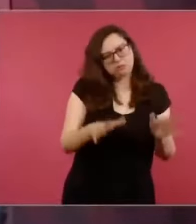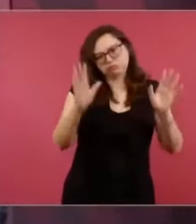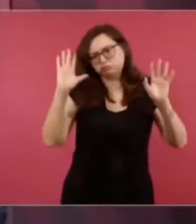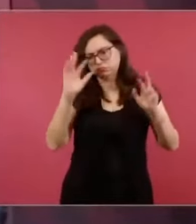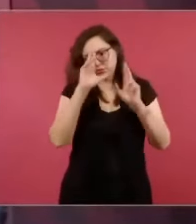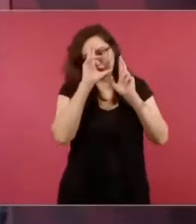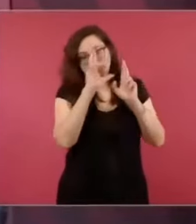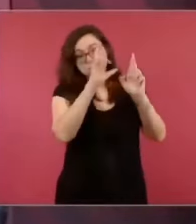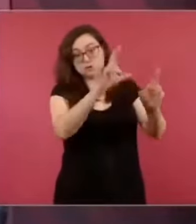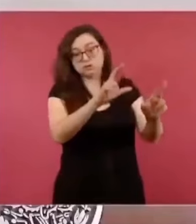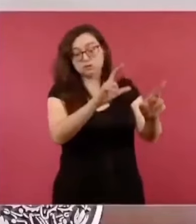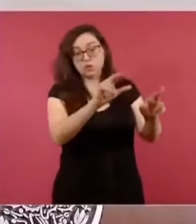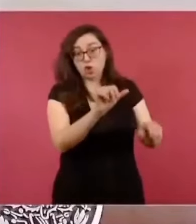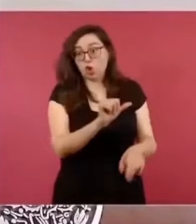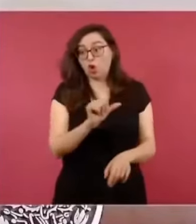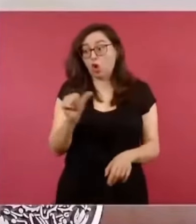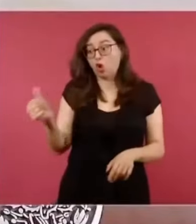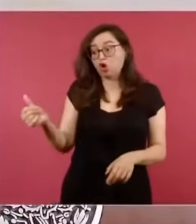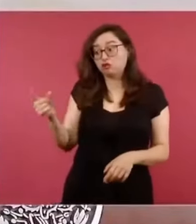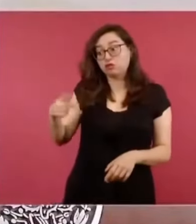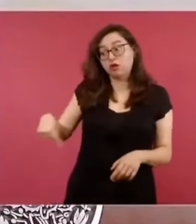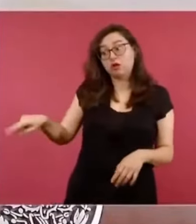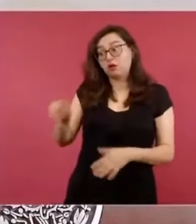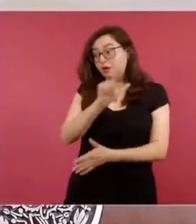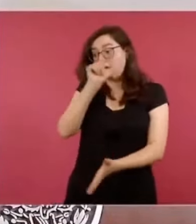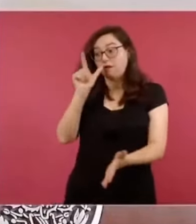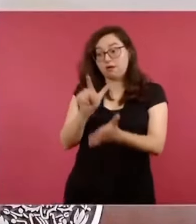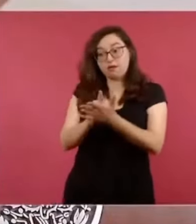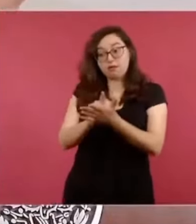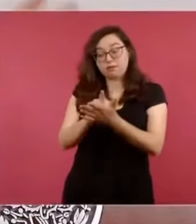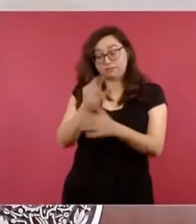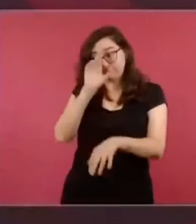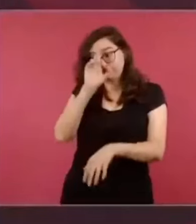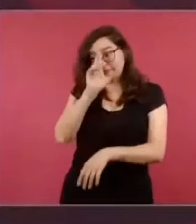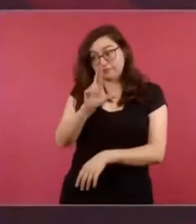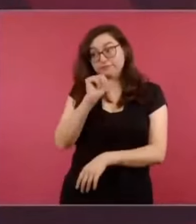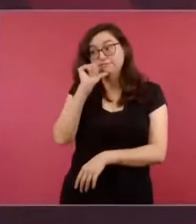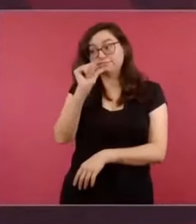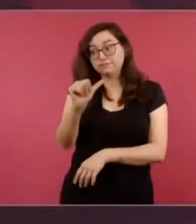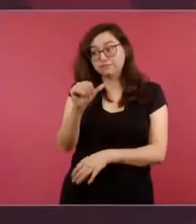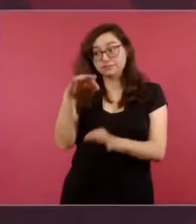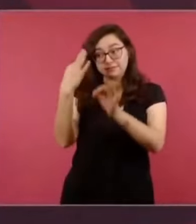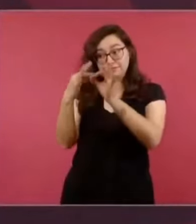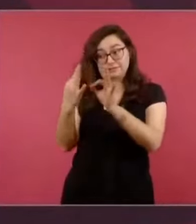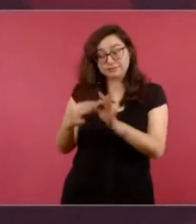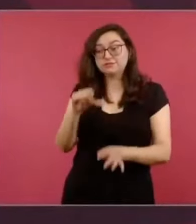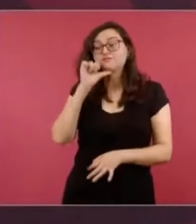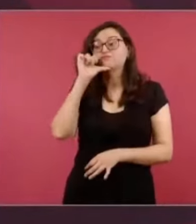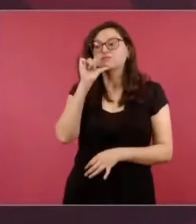estoy en contra de quienes